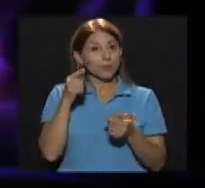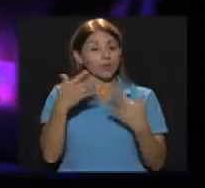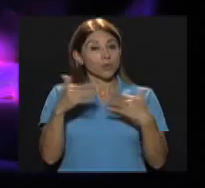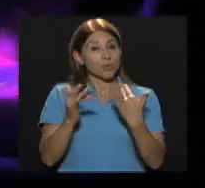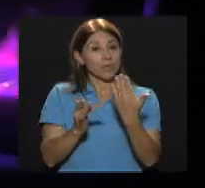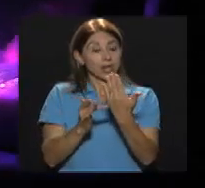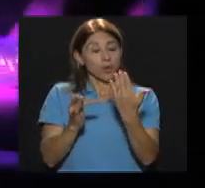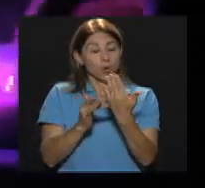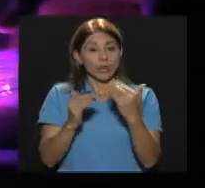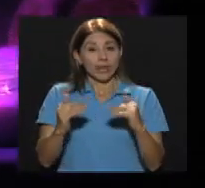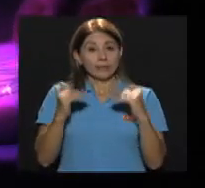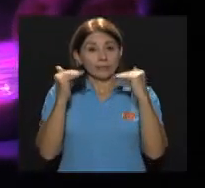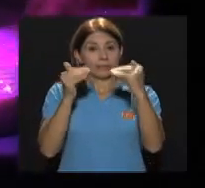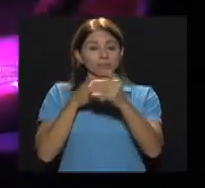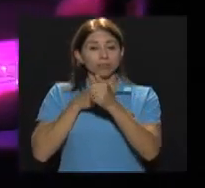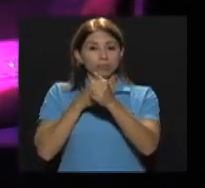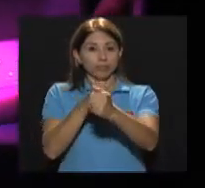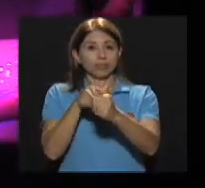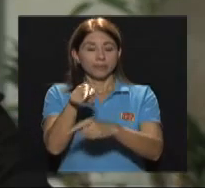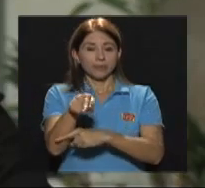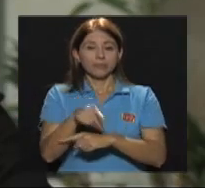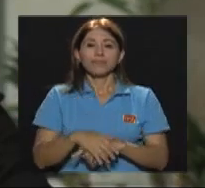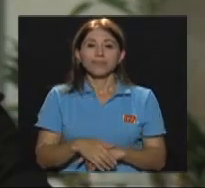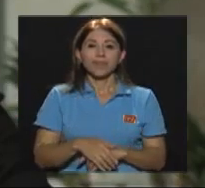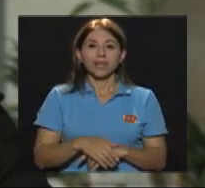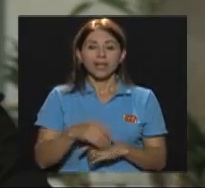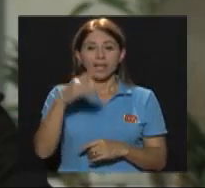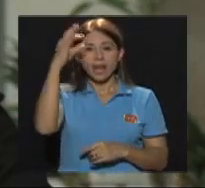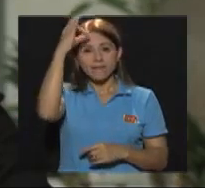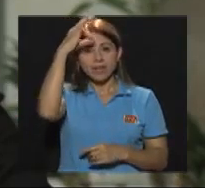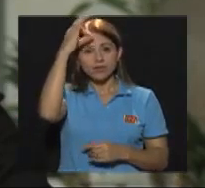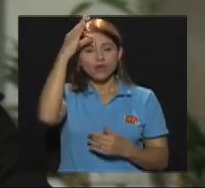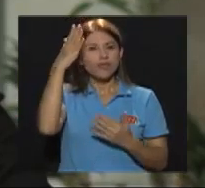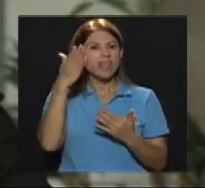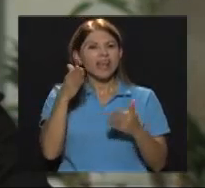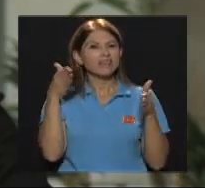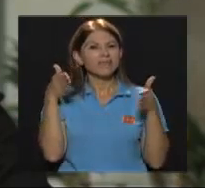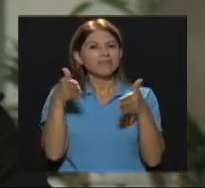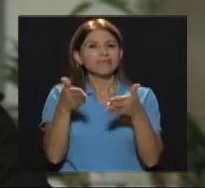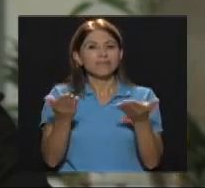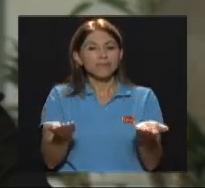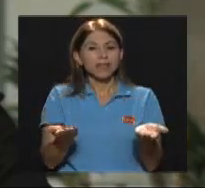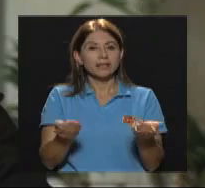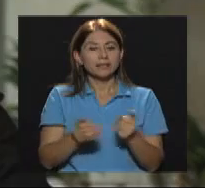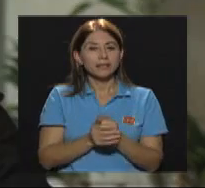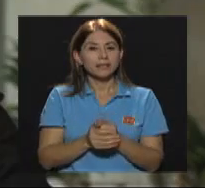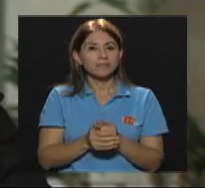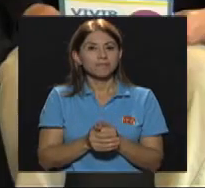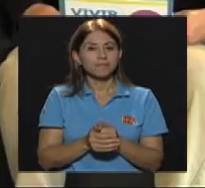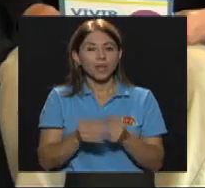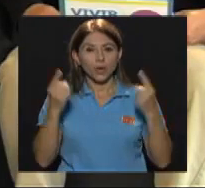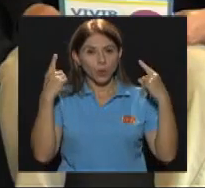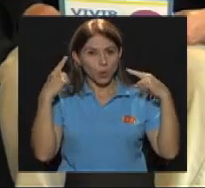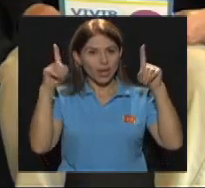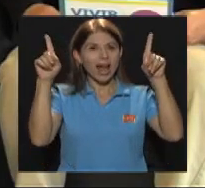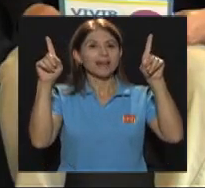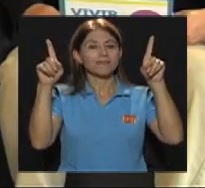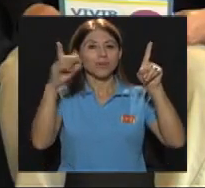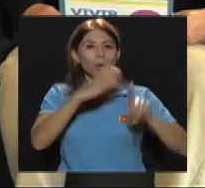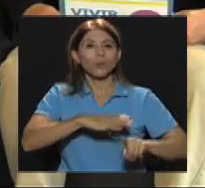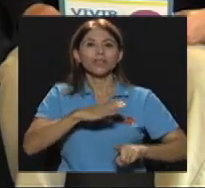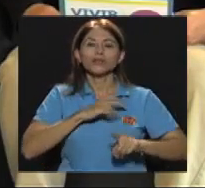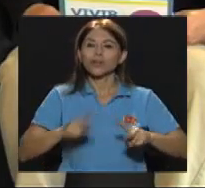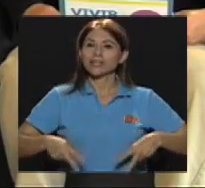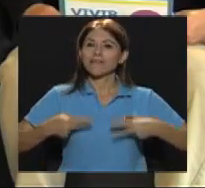parte de tecnología de punta que está en la sala Y una filosofía que está de fondo Que es precisamente el lograr